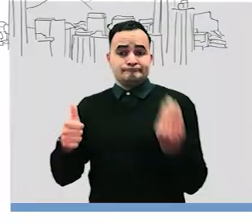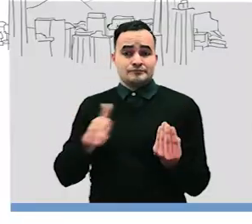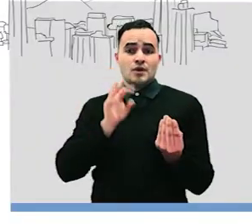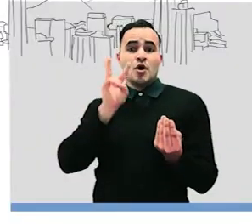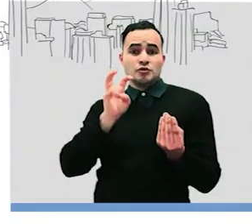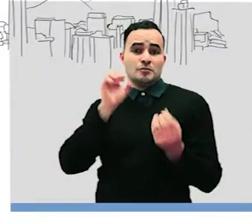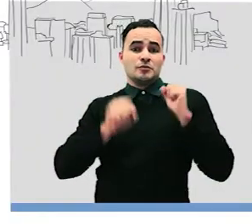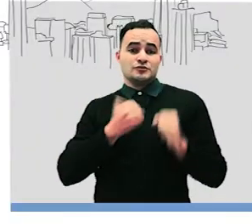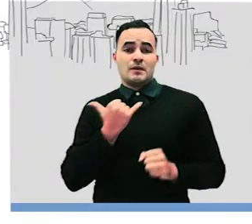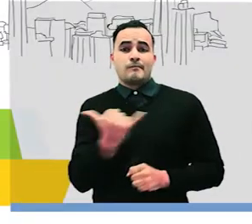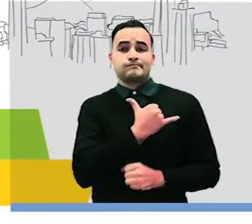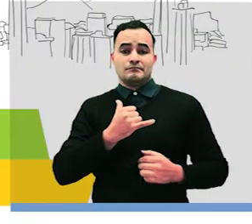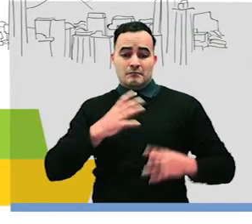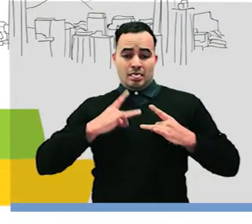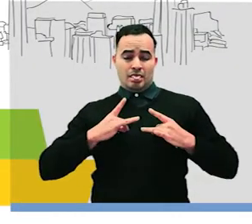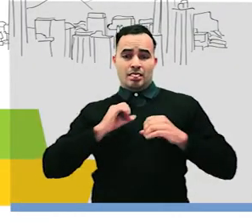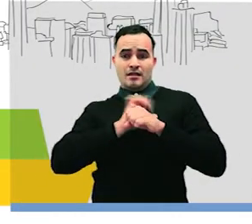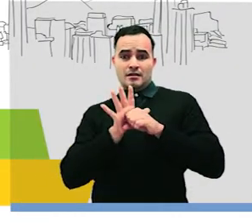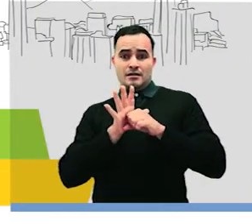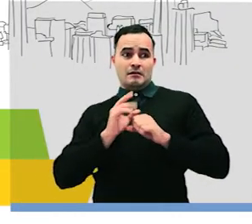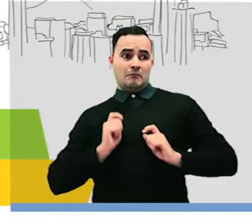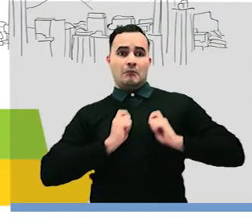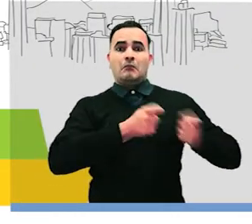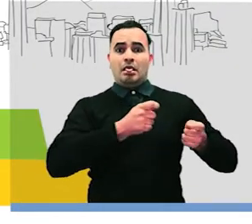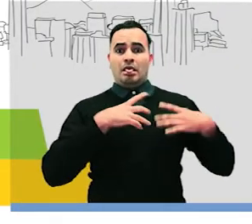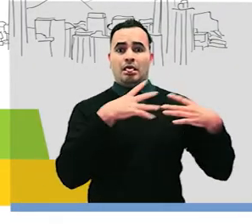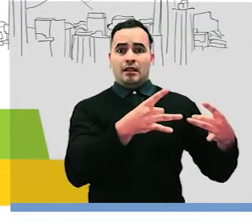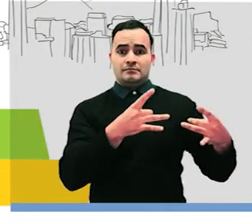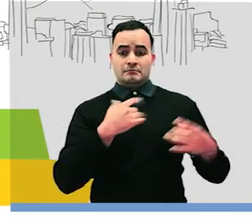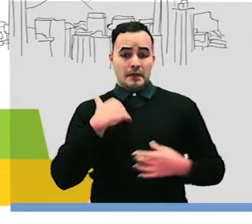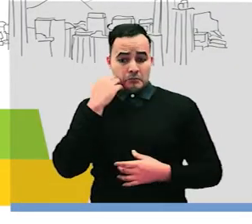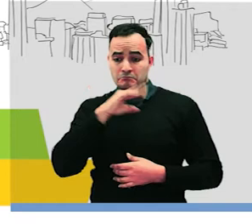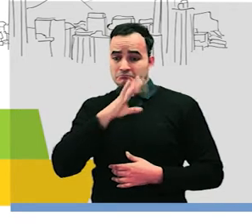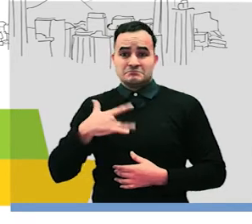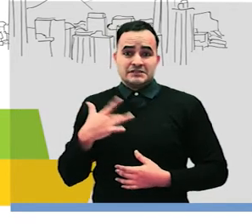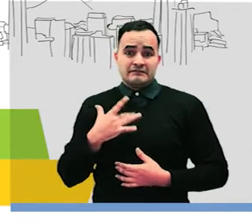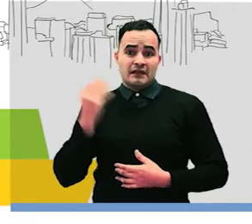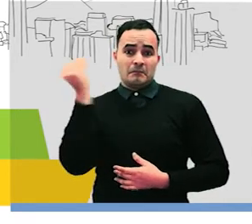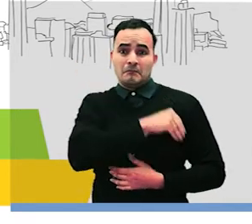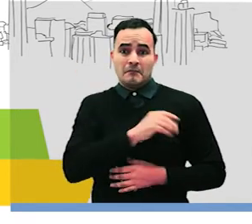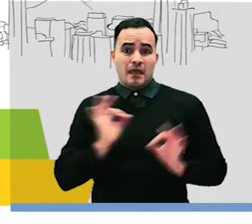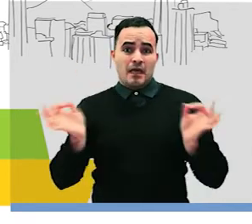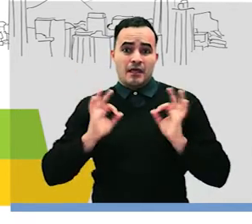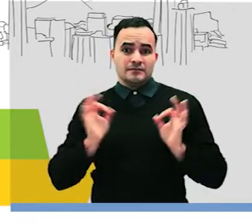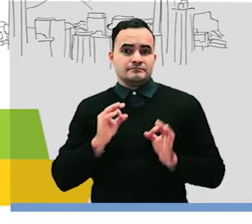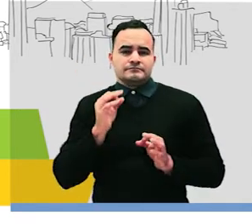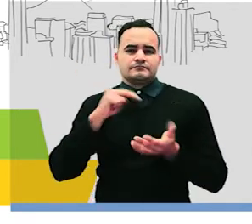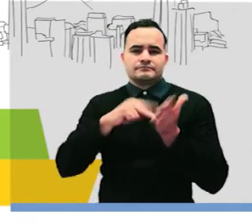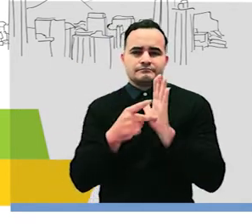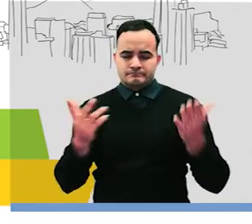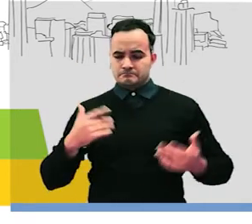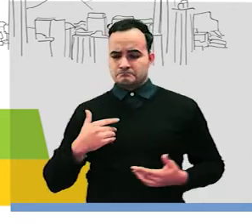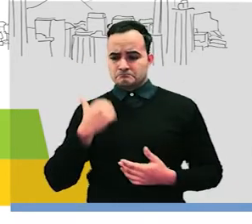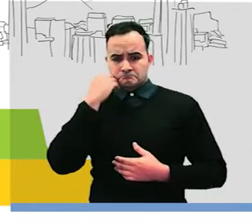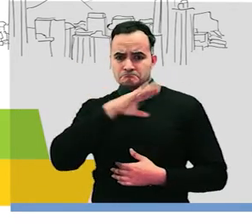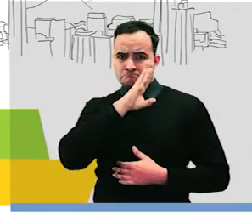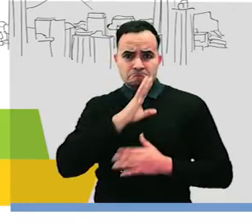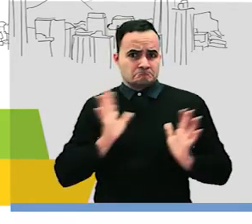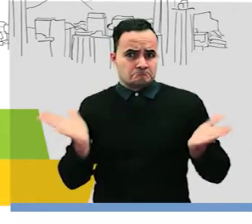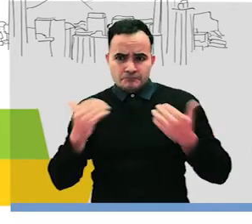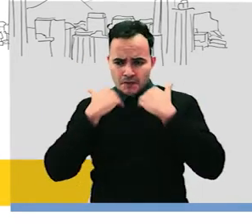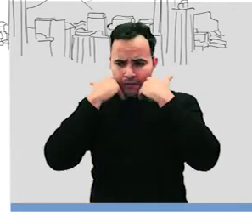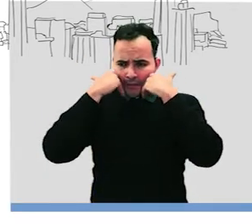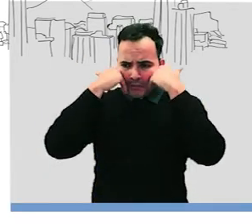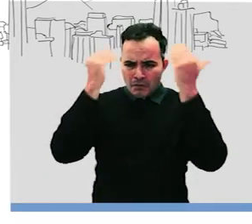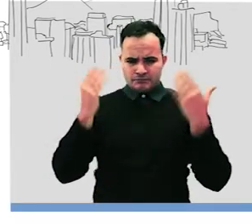pueden tener coronavirus, poderlo transmitir, pero estar totalmente asintomáticos. Es decir, no tienen nada,